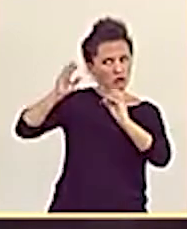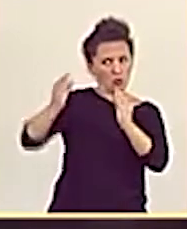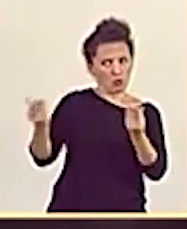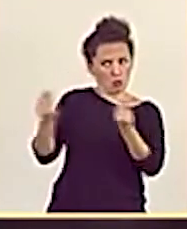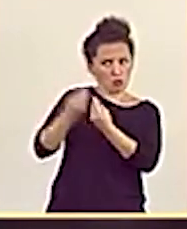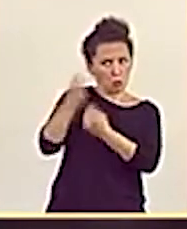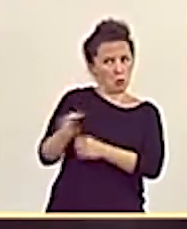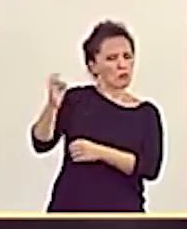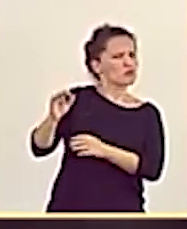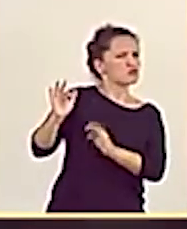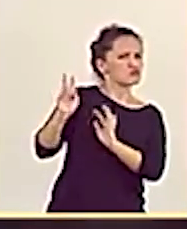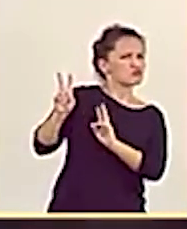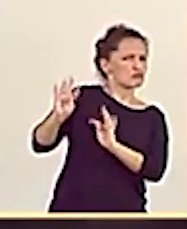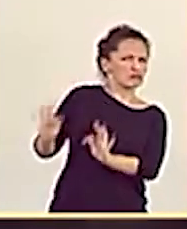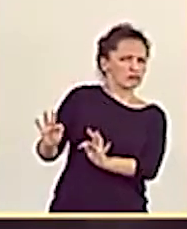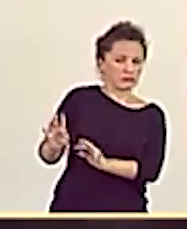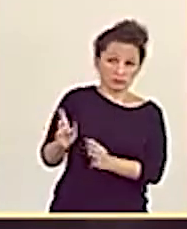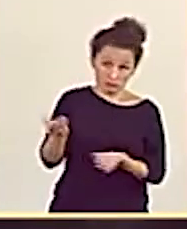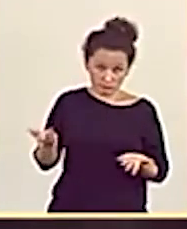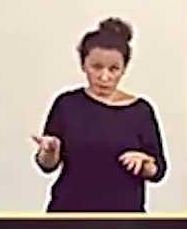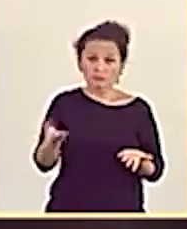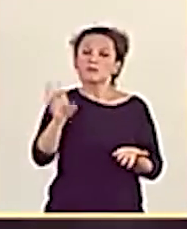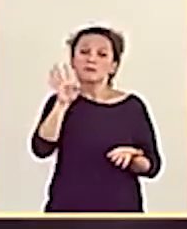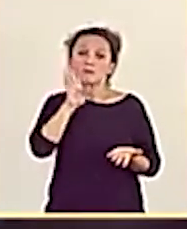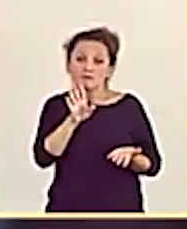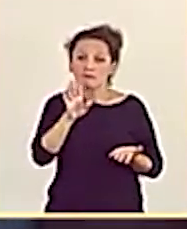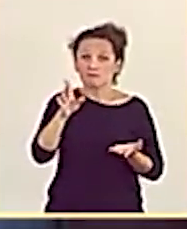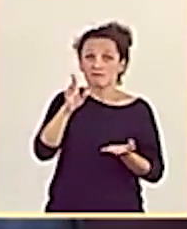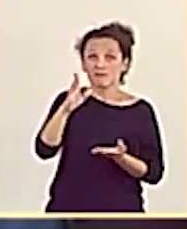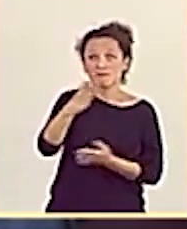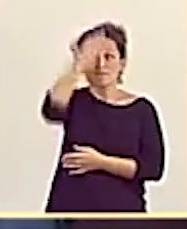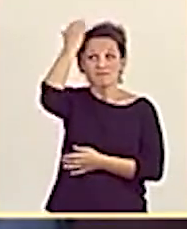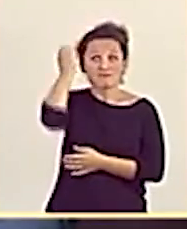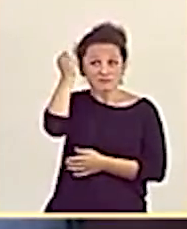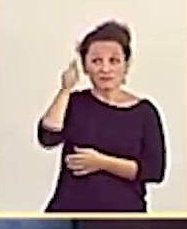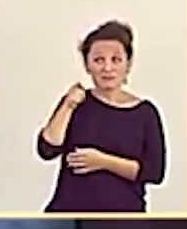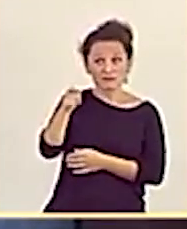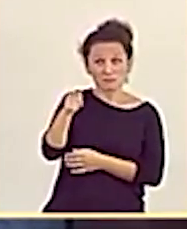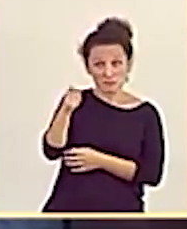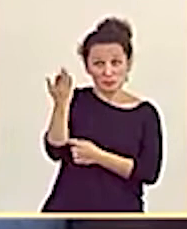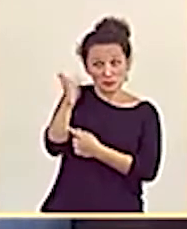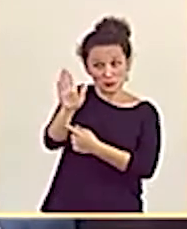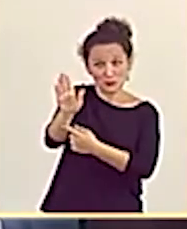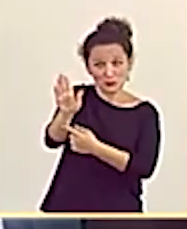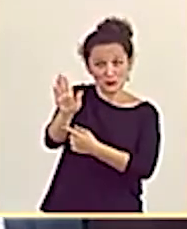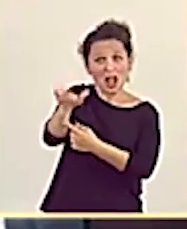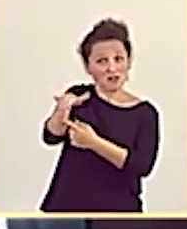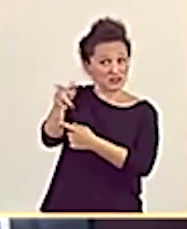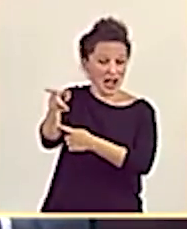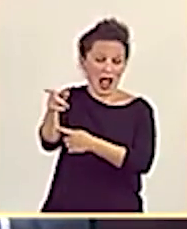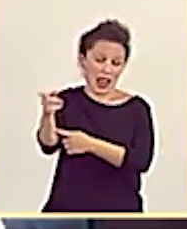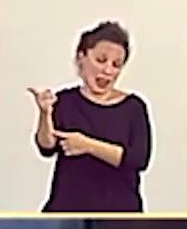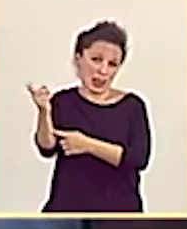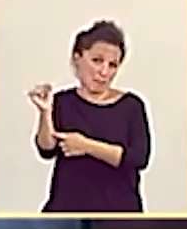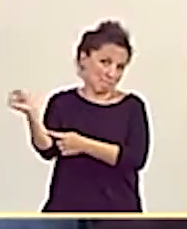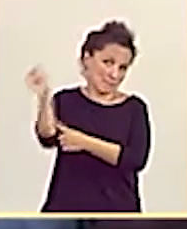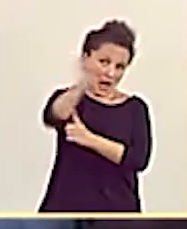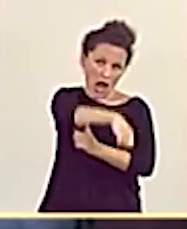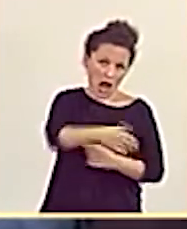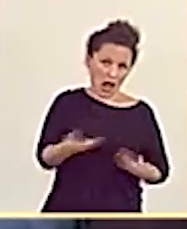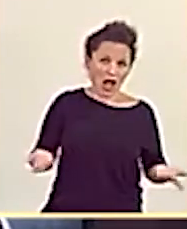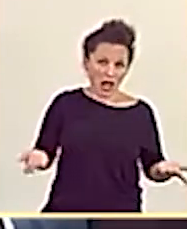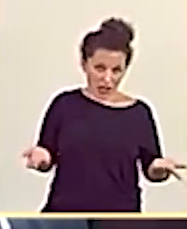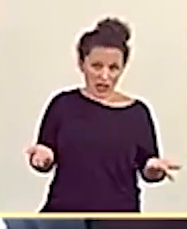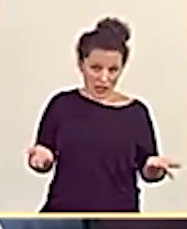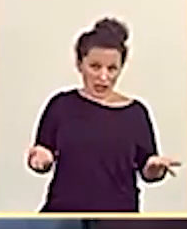aparente fragilidad física del vicepresidente Iglesias, este señor ministro le ha ganado el pulso. No siga